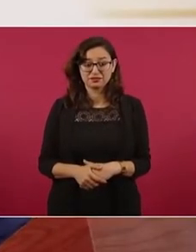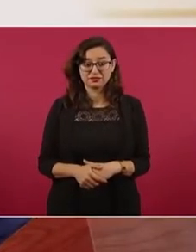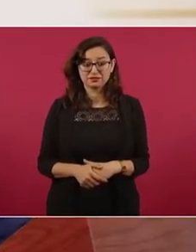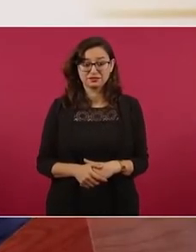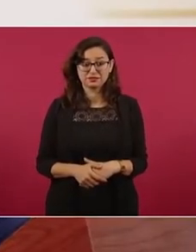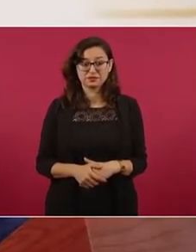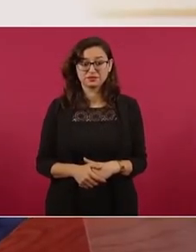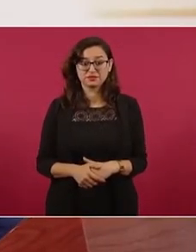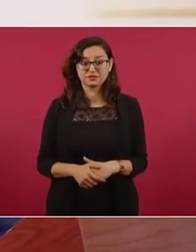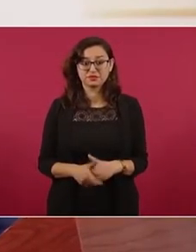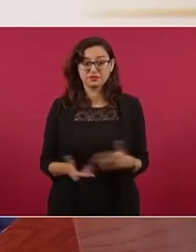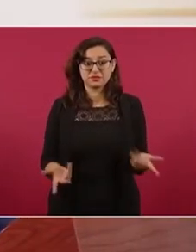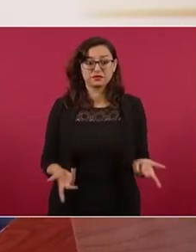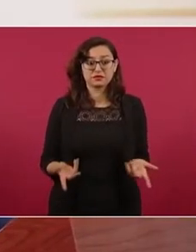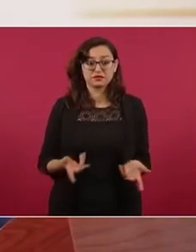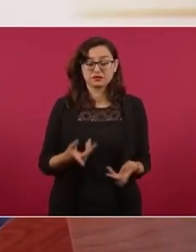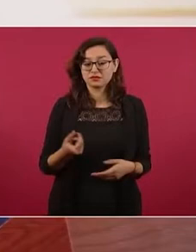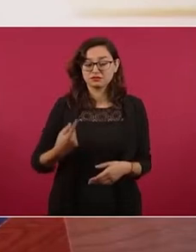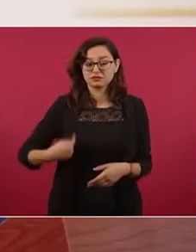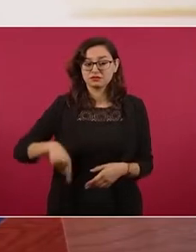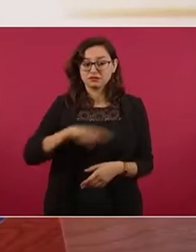en nuestro informe